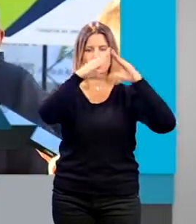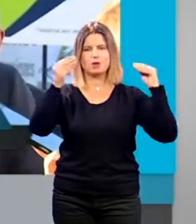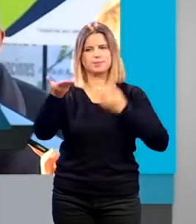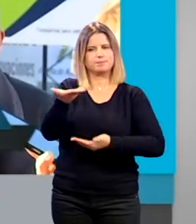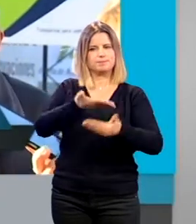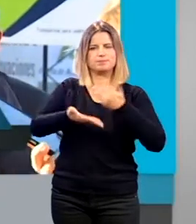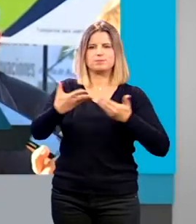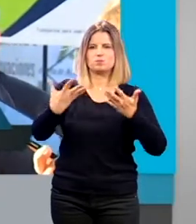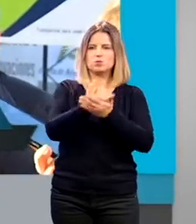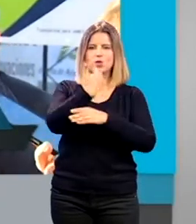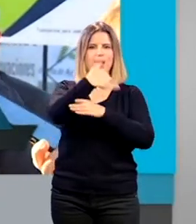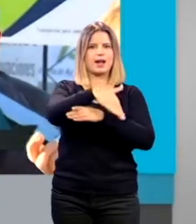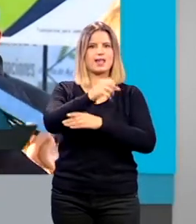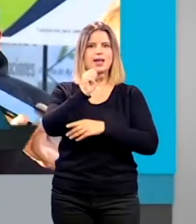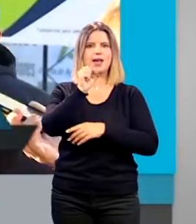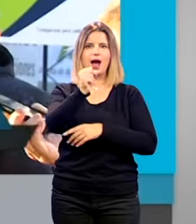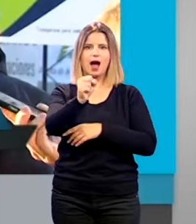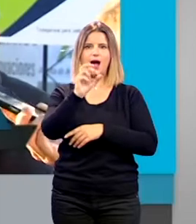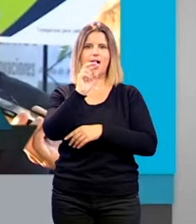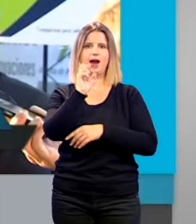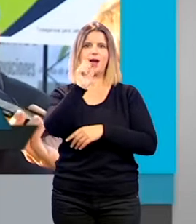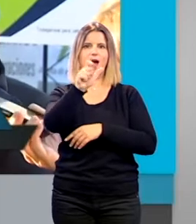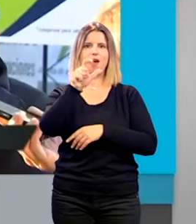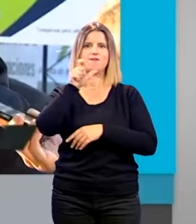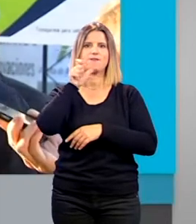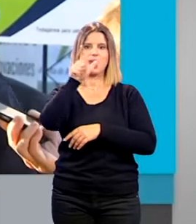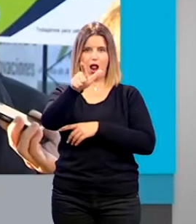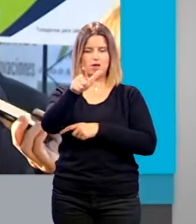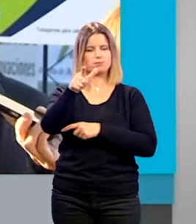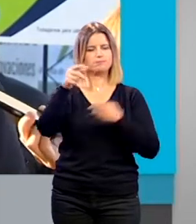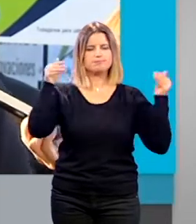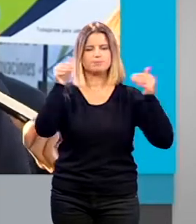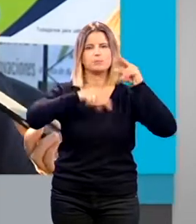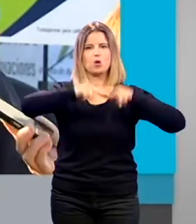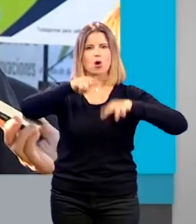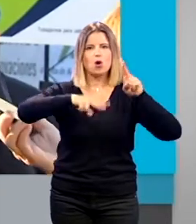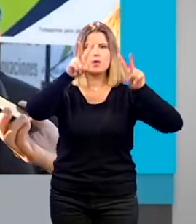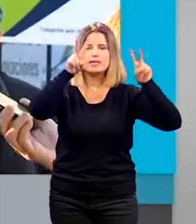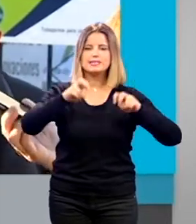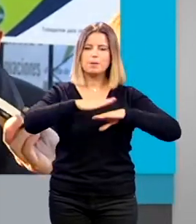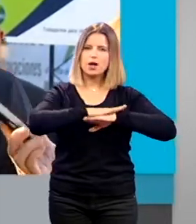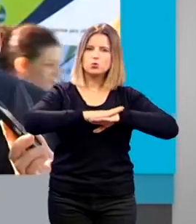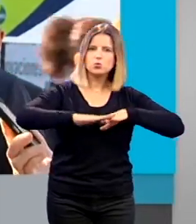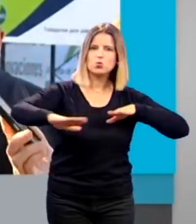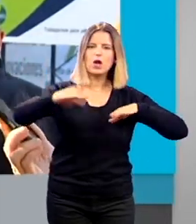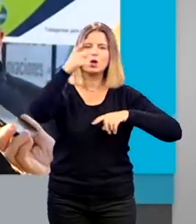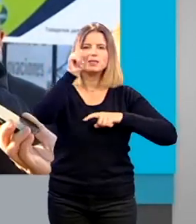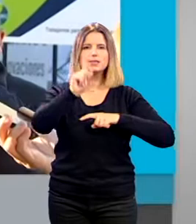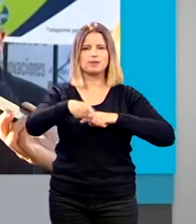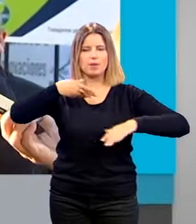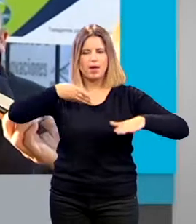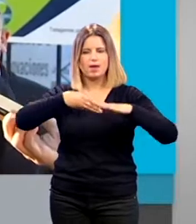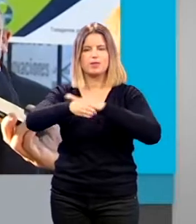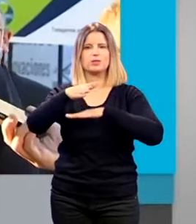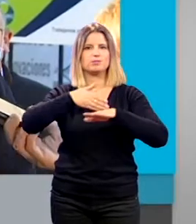intervención en toda la calle Arabial De forma coordinada estamos interviniendo no solo sobre el tema de pavimentos sobre el tema de entrada acceso